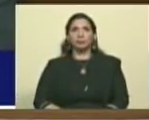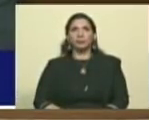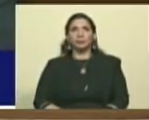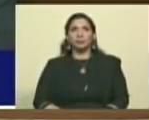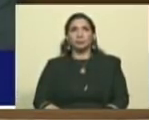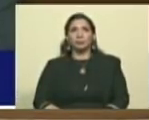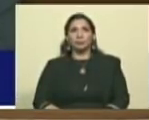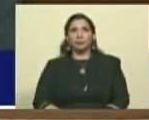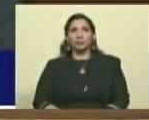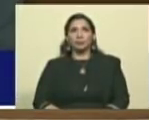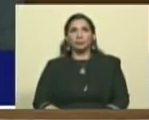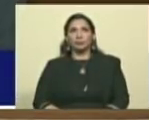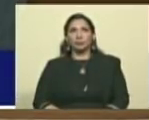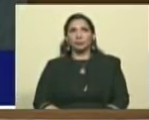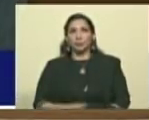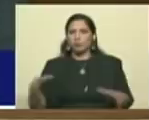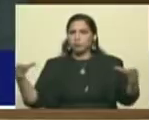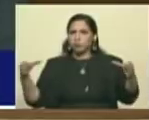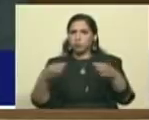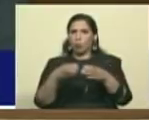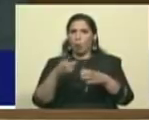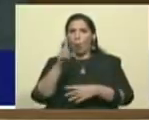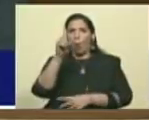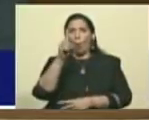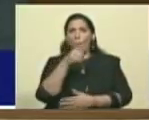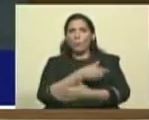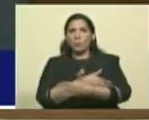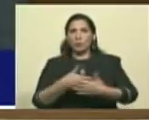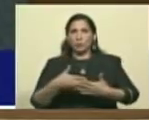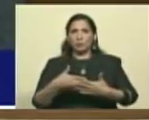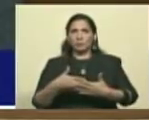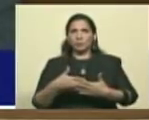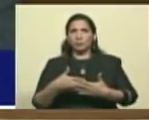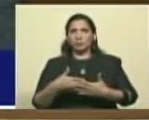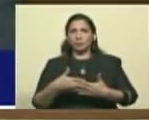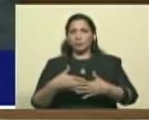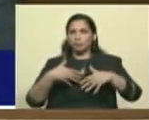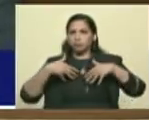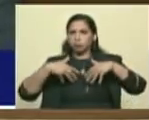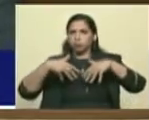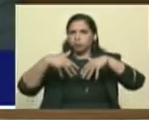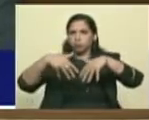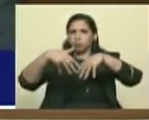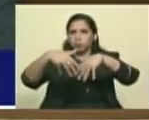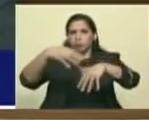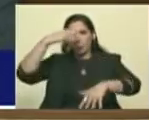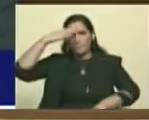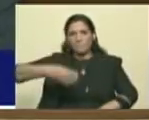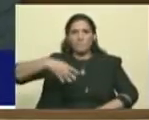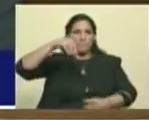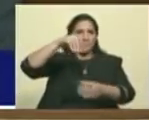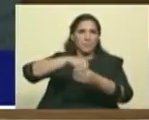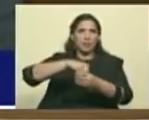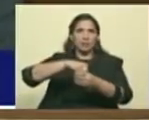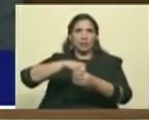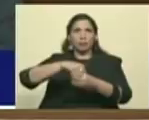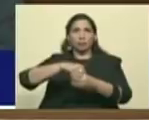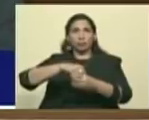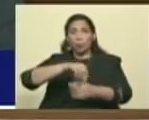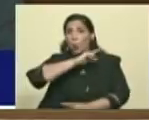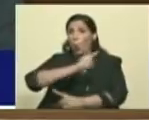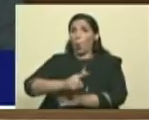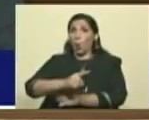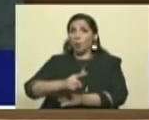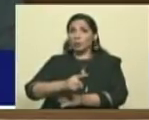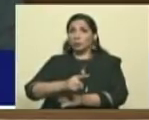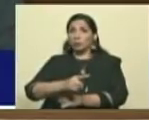que se conformara un millón de milicianos. O fue la orden que se dio en